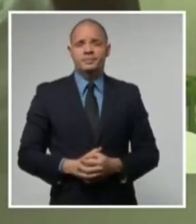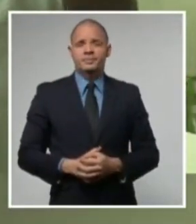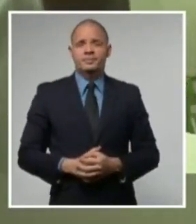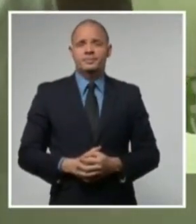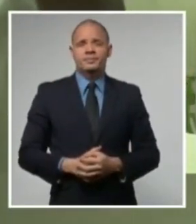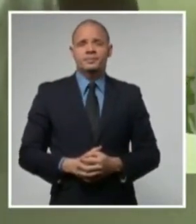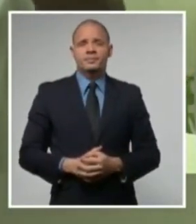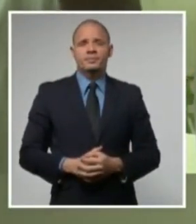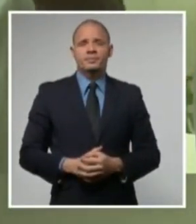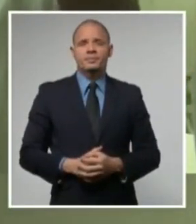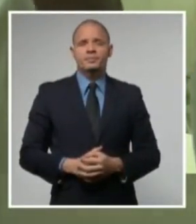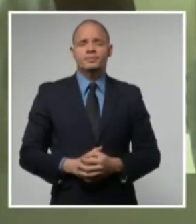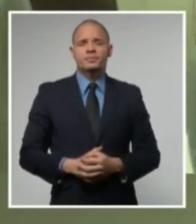Informativo de la Televisión Cubana.